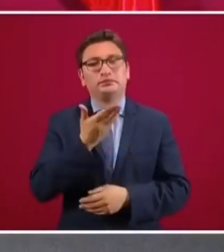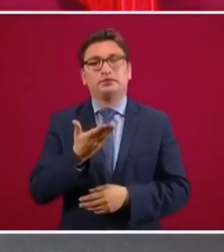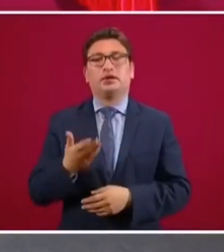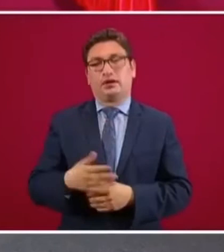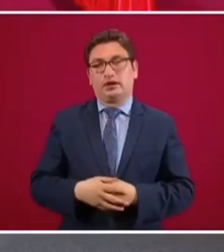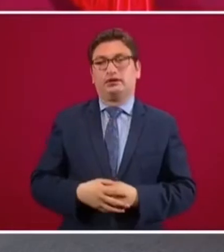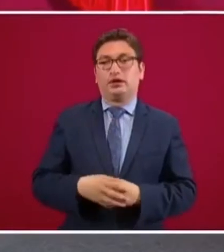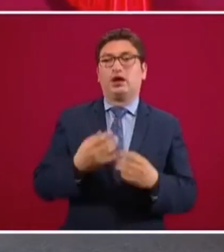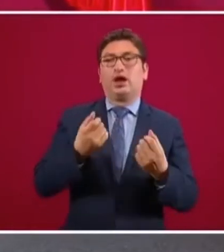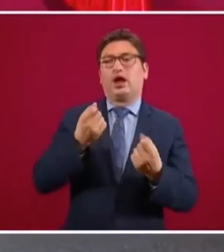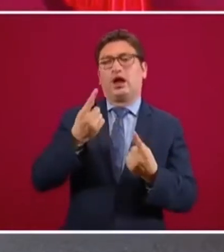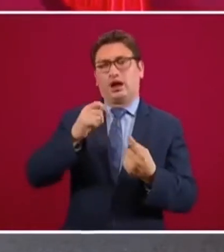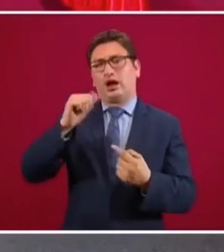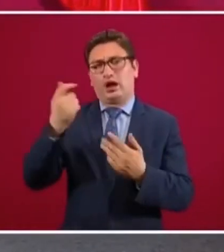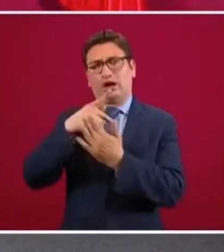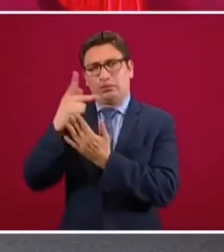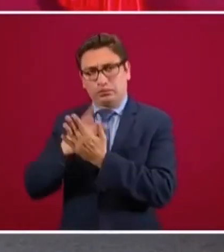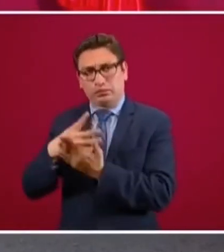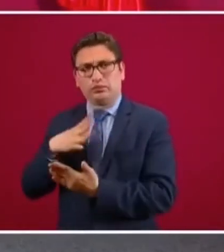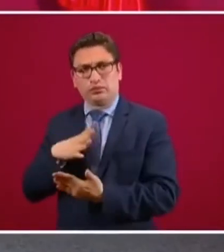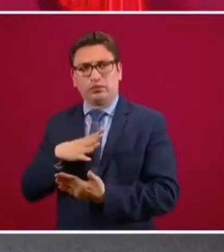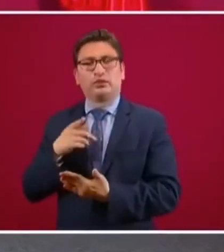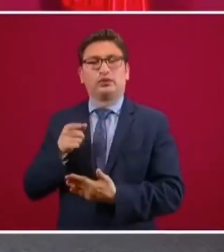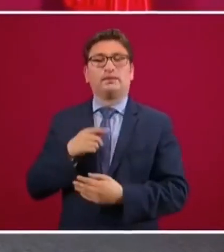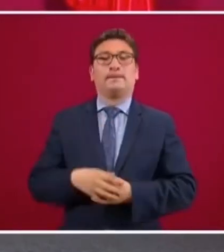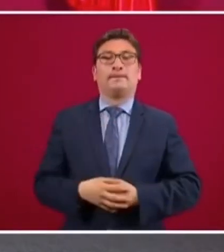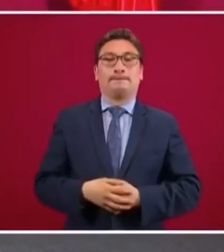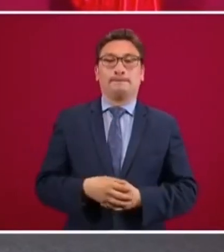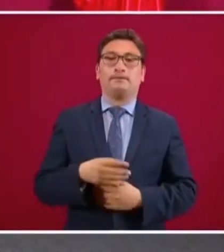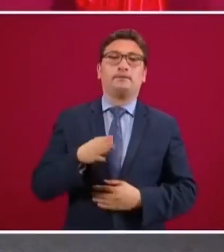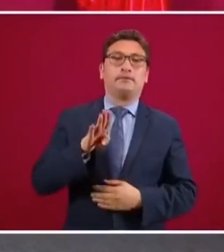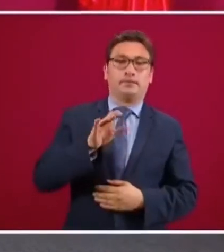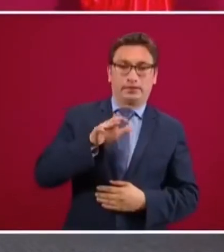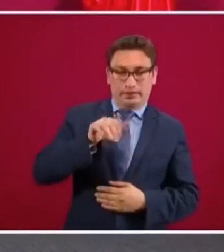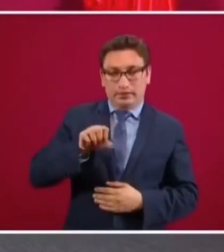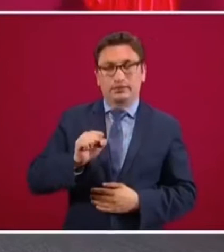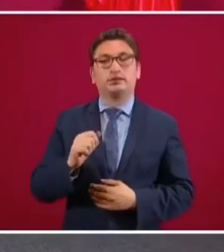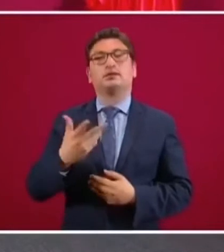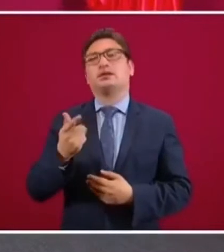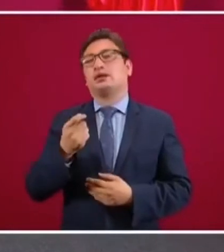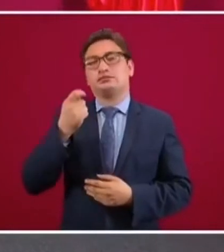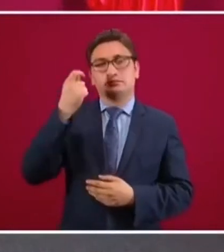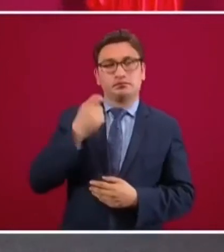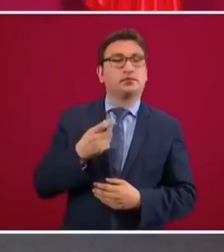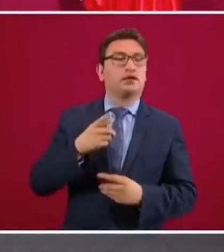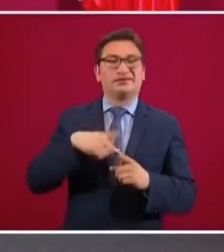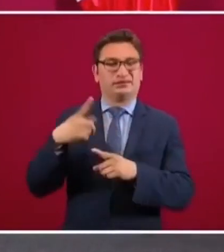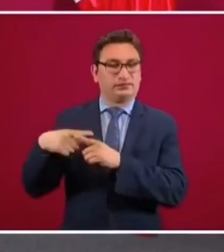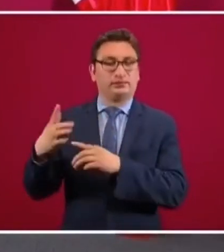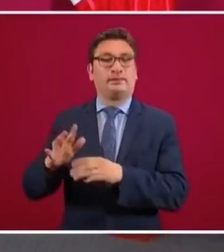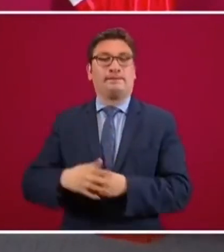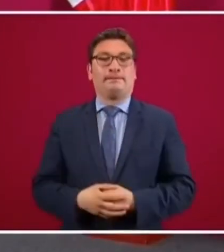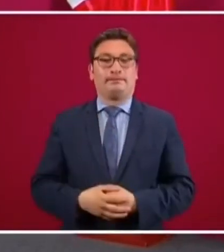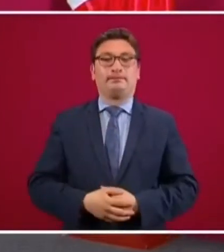Habían otros programas, becas, pensiones, otros programas,